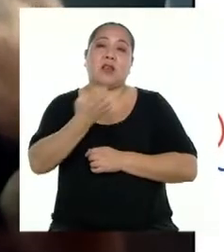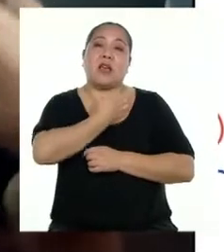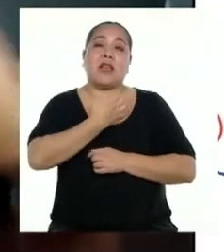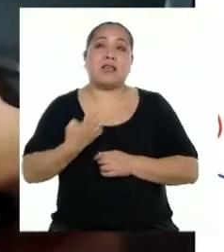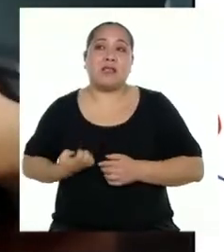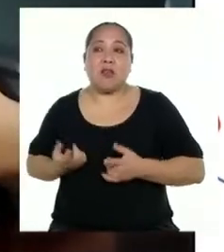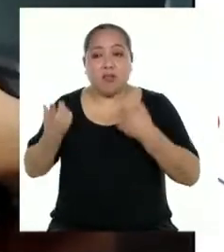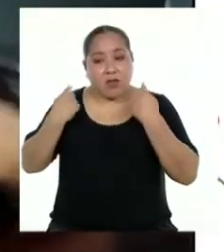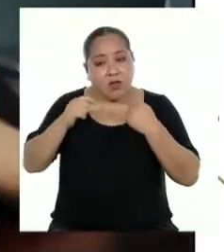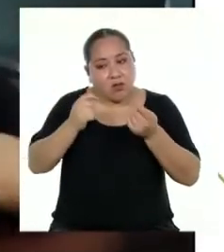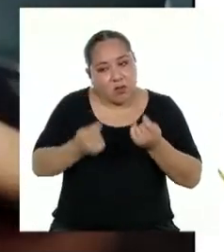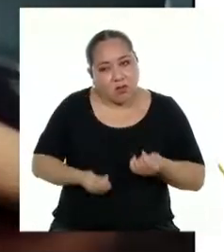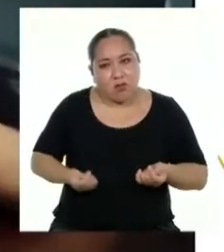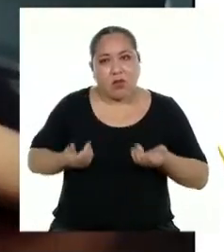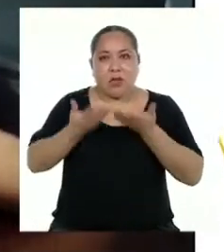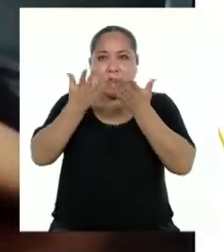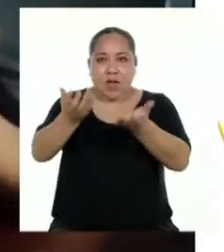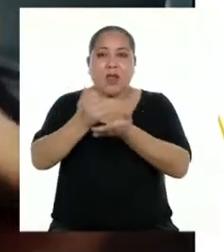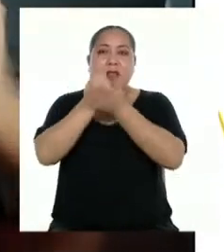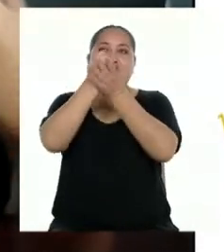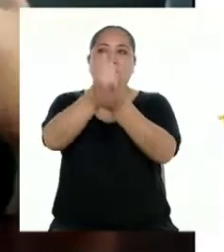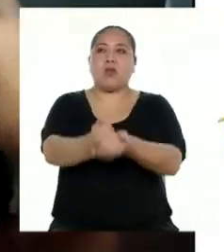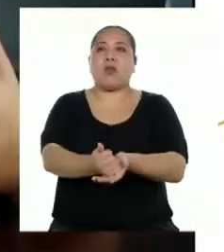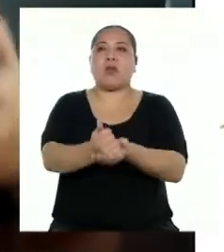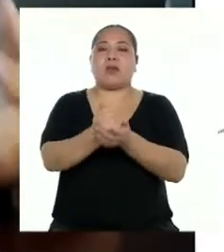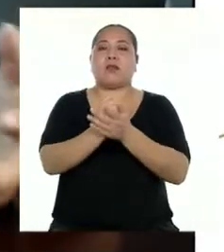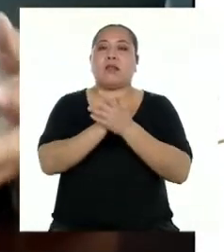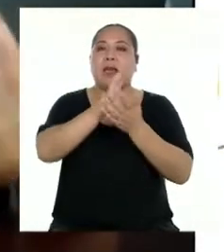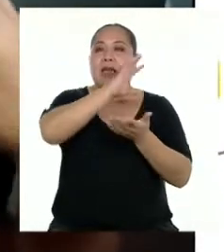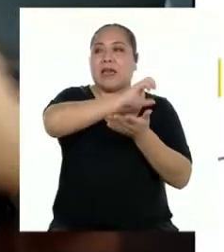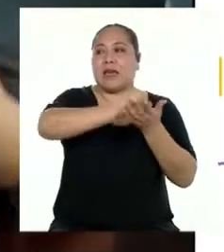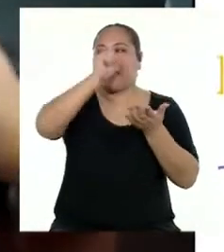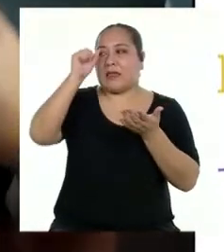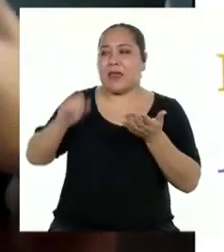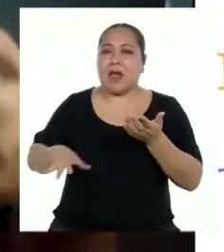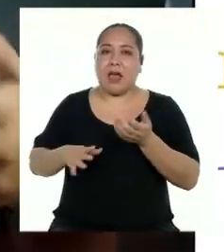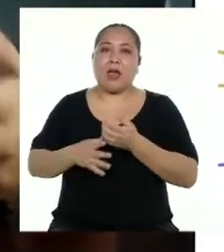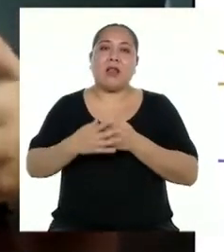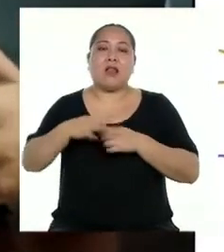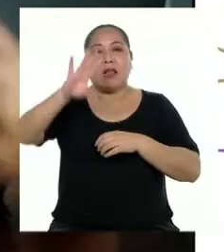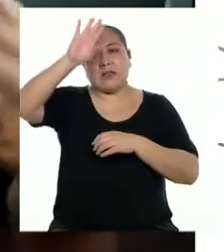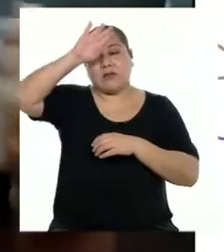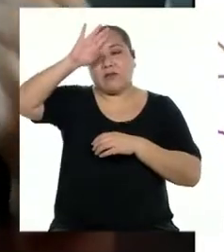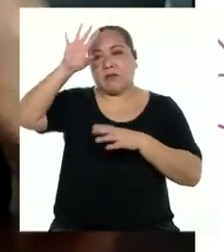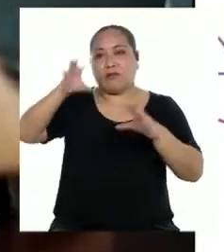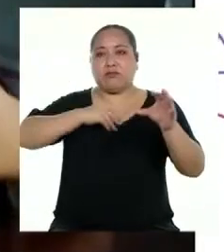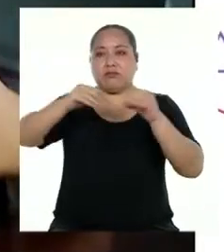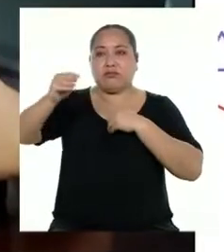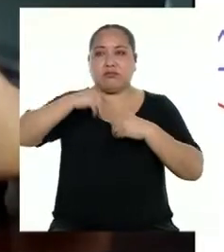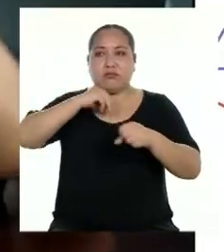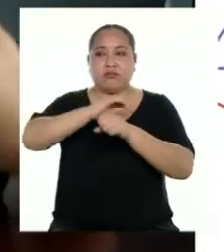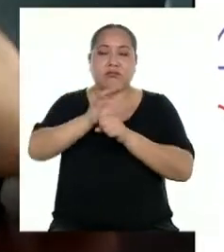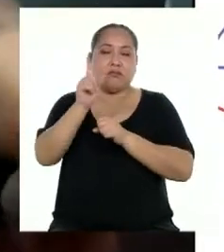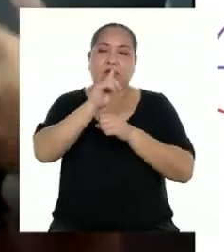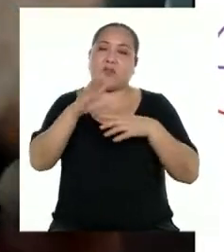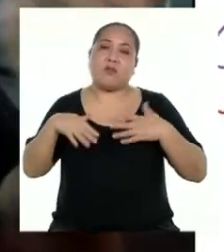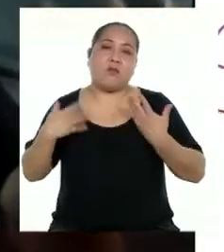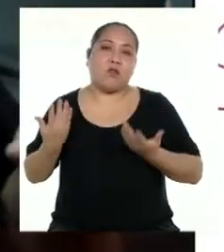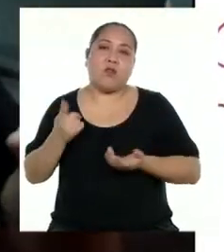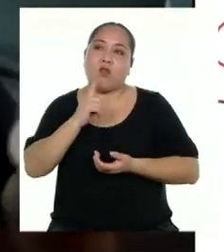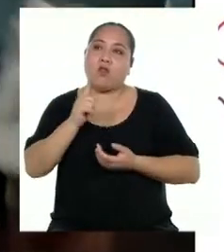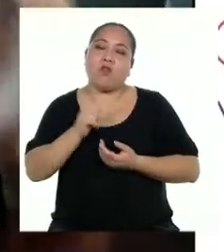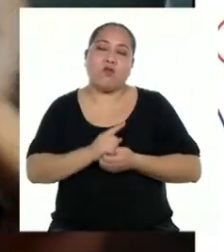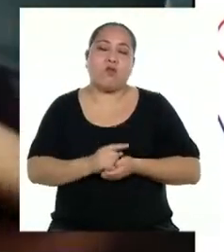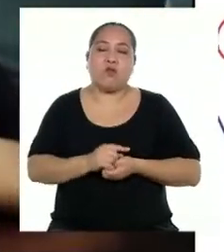de dar su mejor esfuerzo para tratar de erradicar de raíz los casos de COVID, aunque no se pudo o no fue el